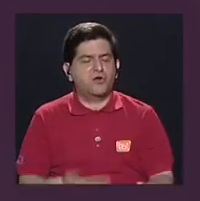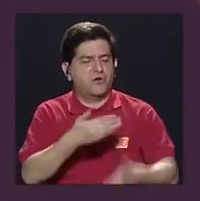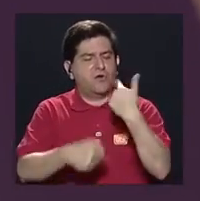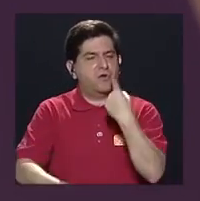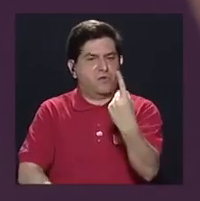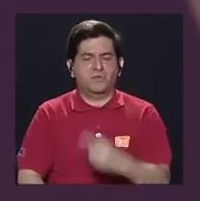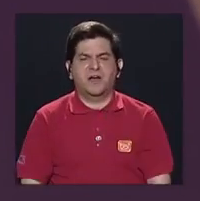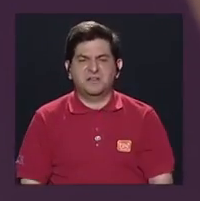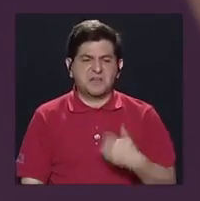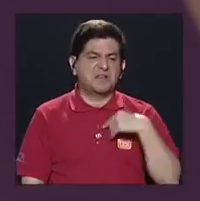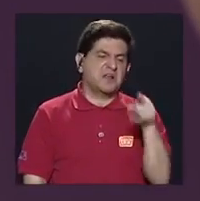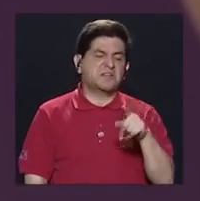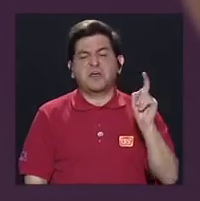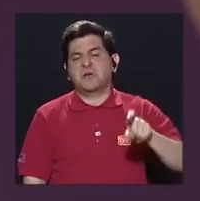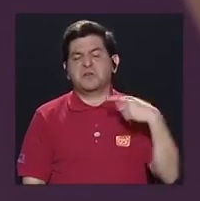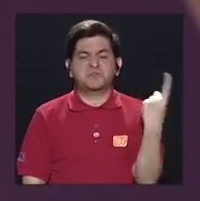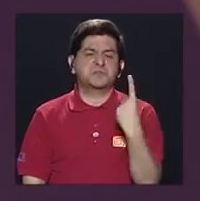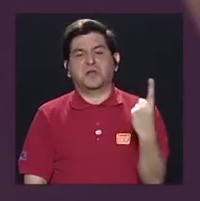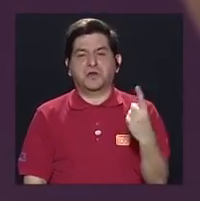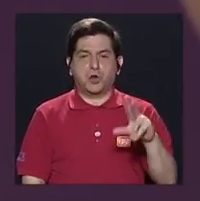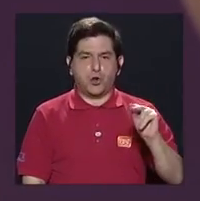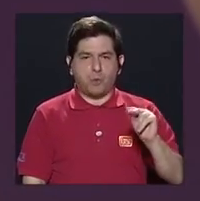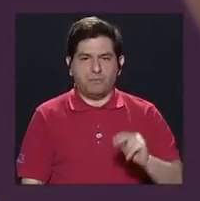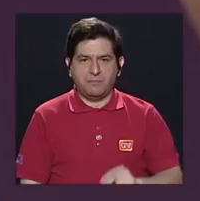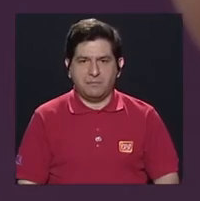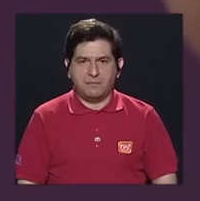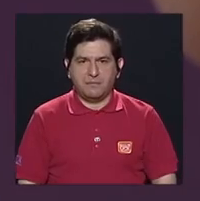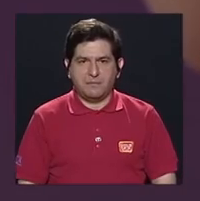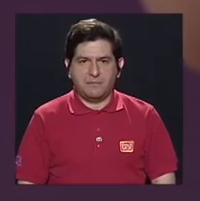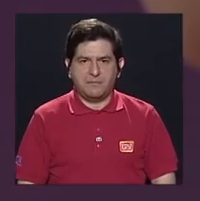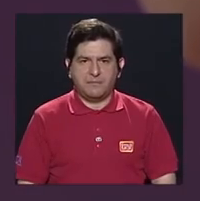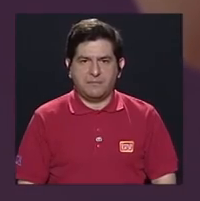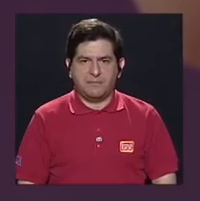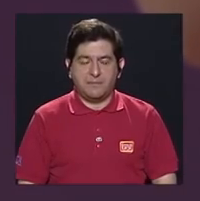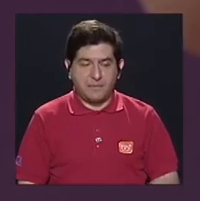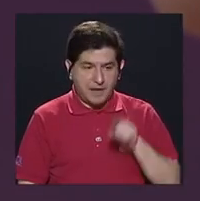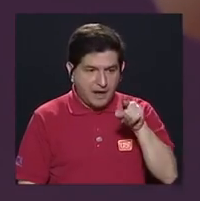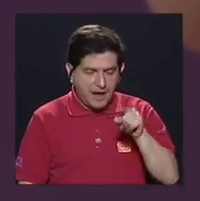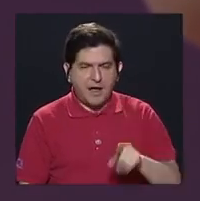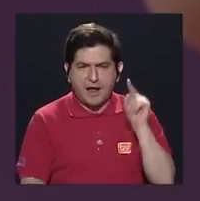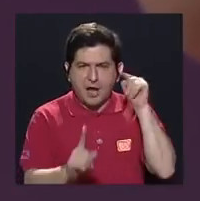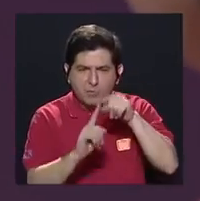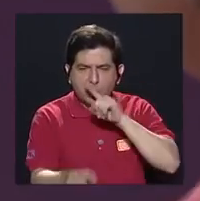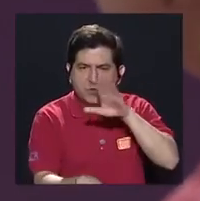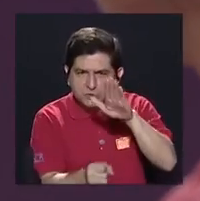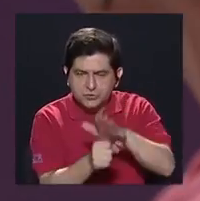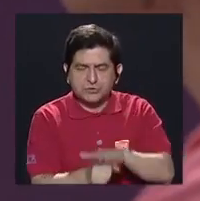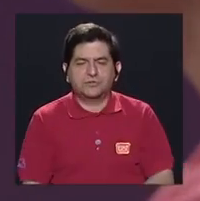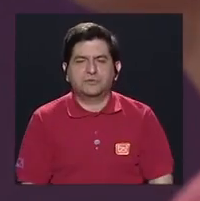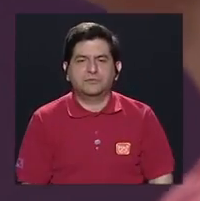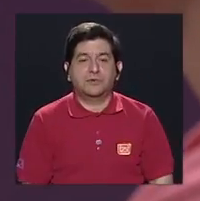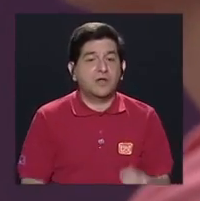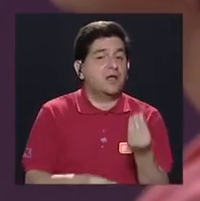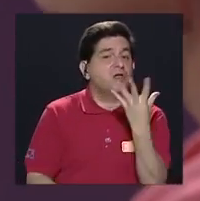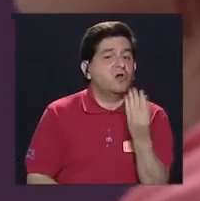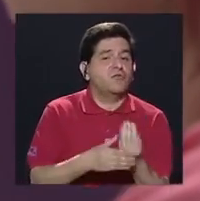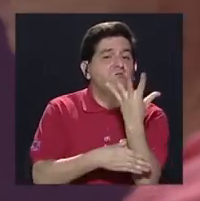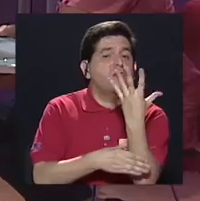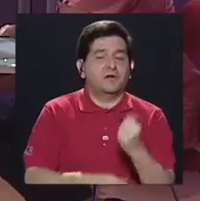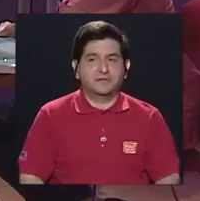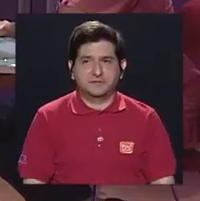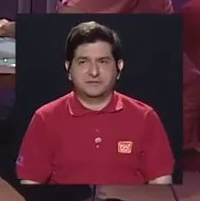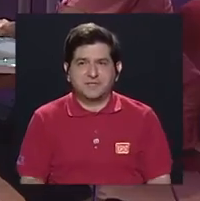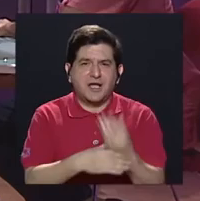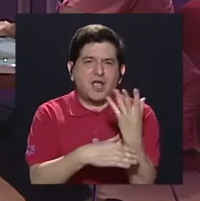anteriormente, la tengo ahí porque la tenía que crear. No, darle y llevarle cuál es el fin de ella. La ayuda. ¿En Flores? En